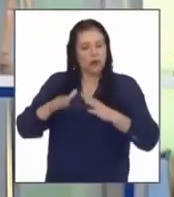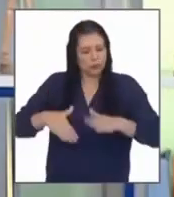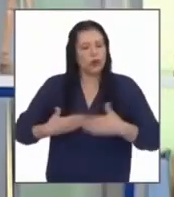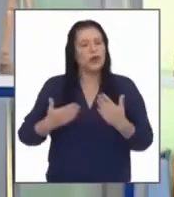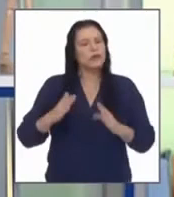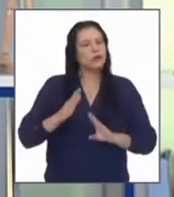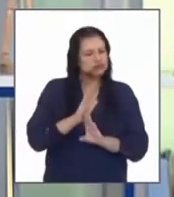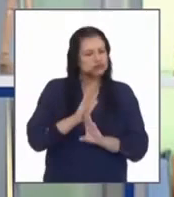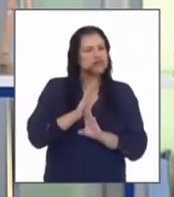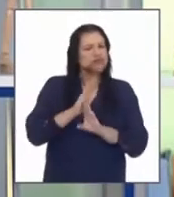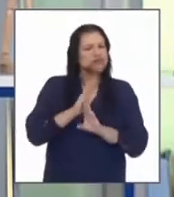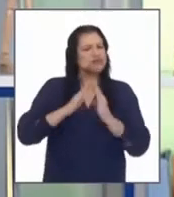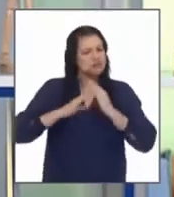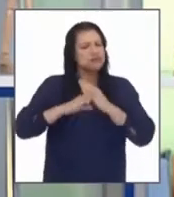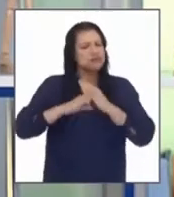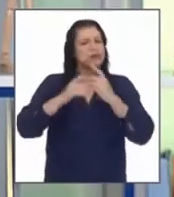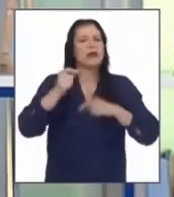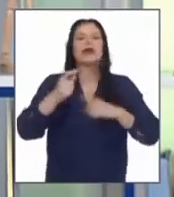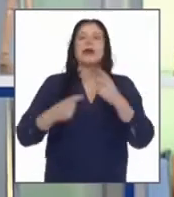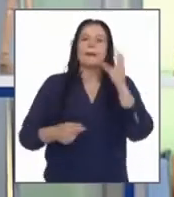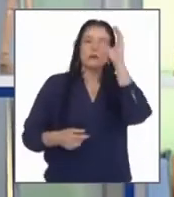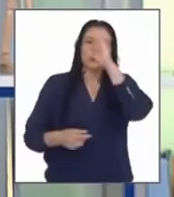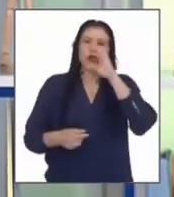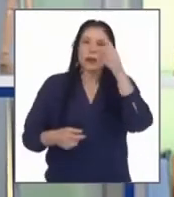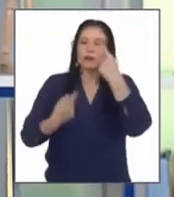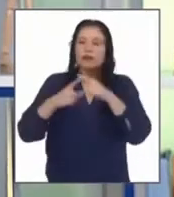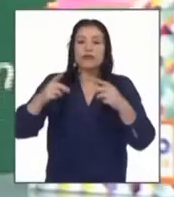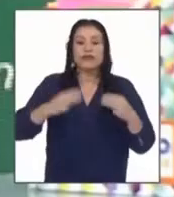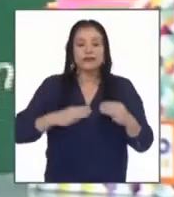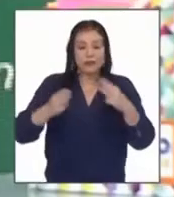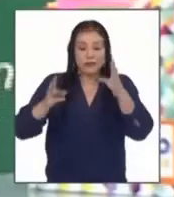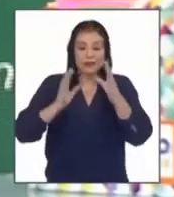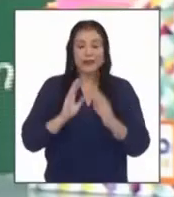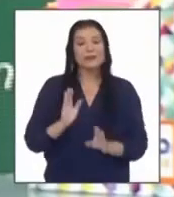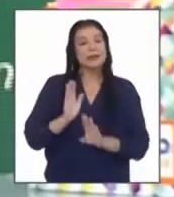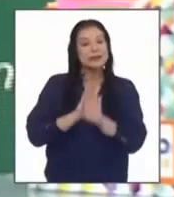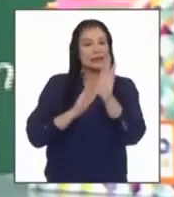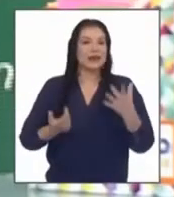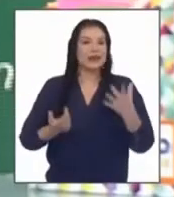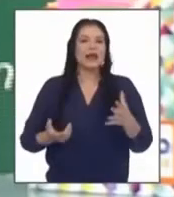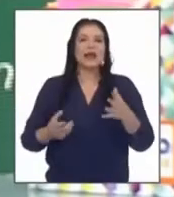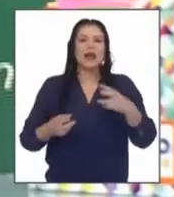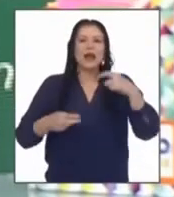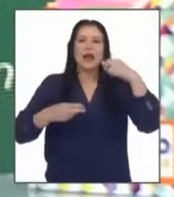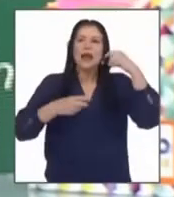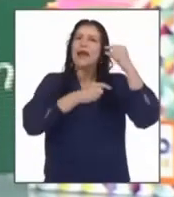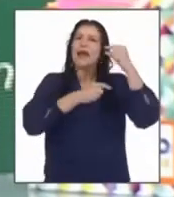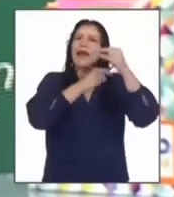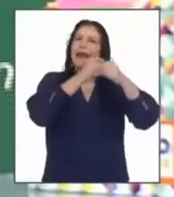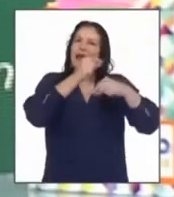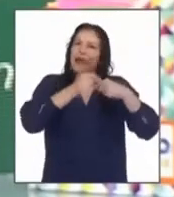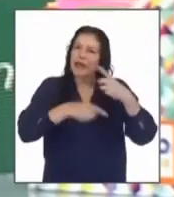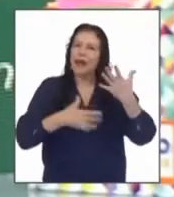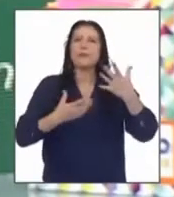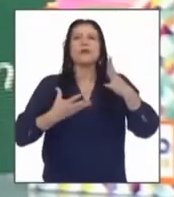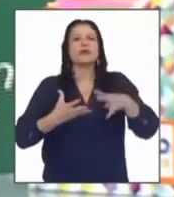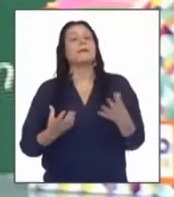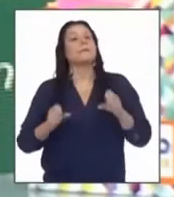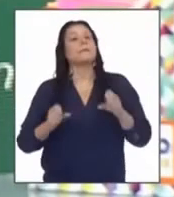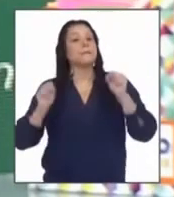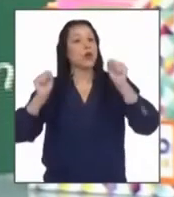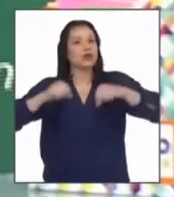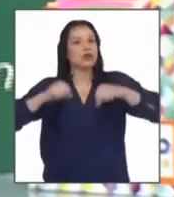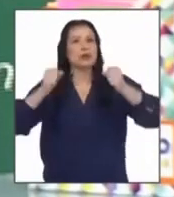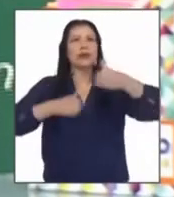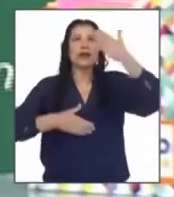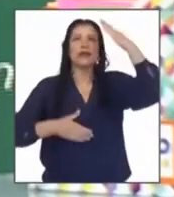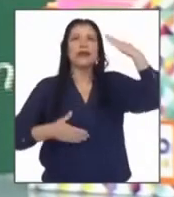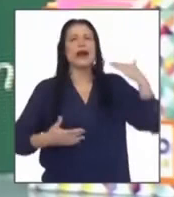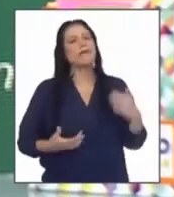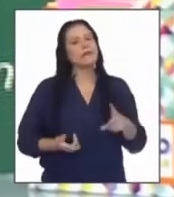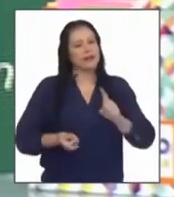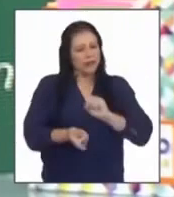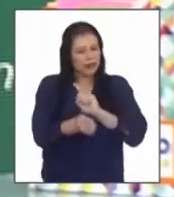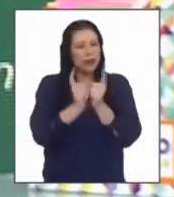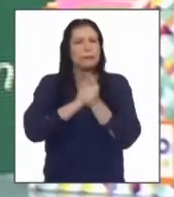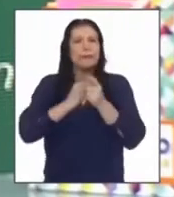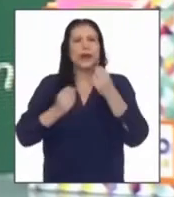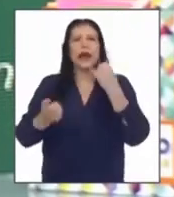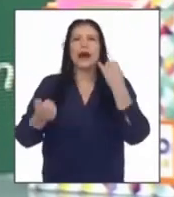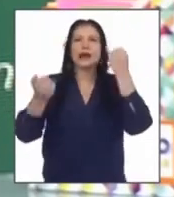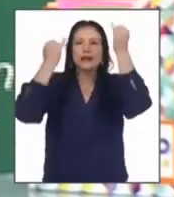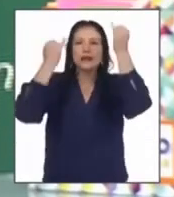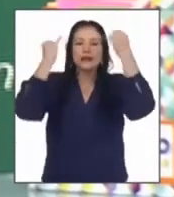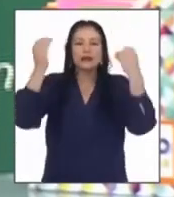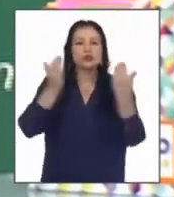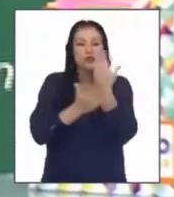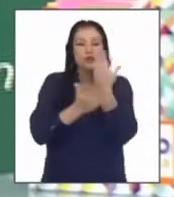sobrevivir y buscamos distintas formas para hacerlo heredamos de nuestros ancestros la capacidad de reinventarnos en medio de las peores crisis